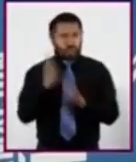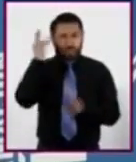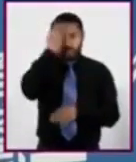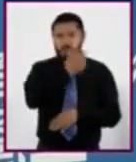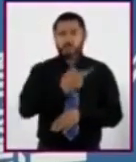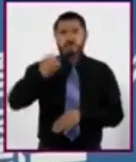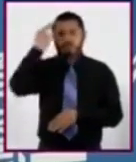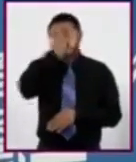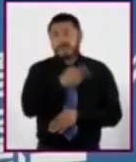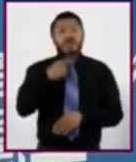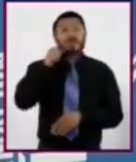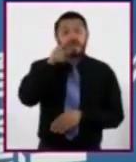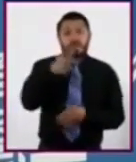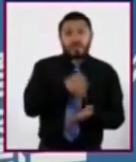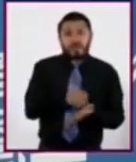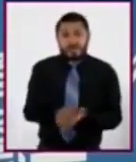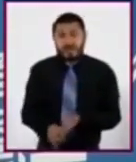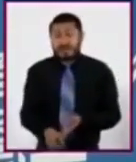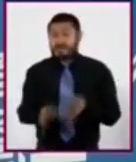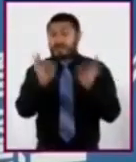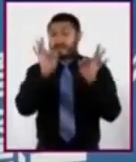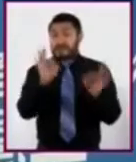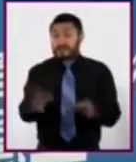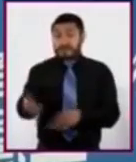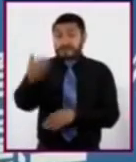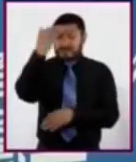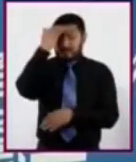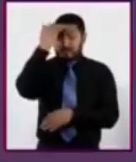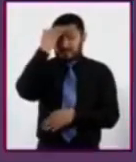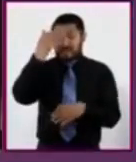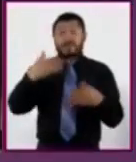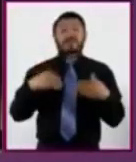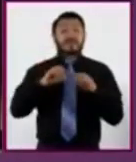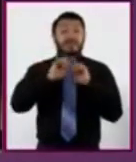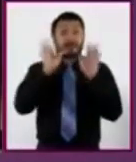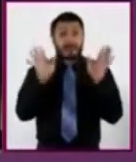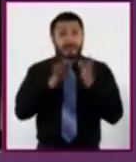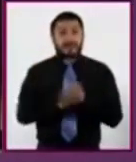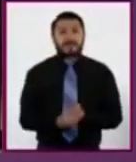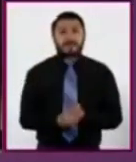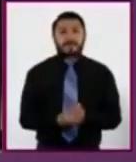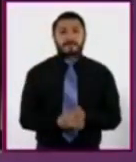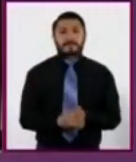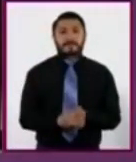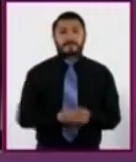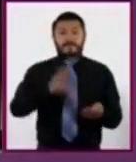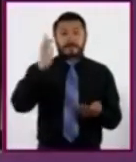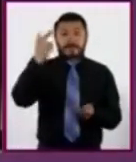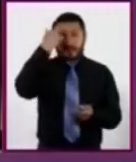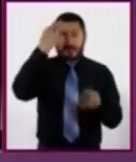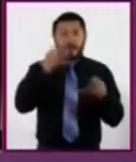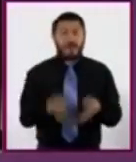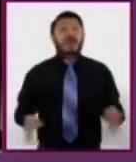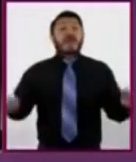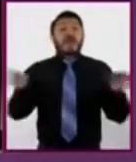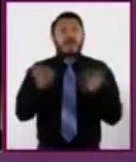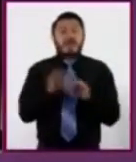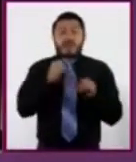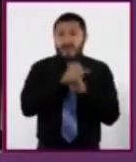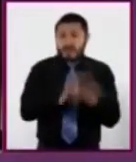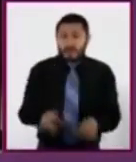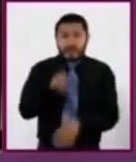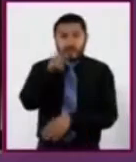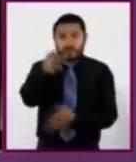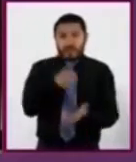tomar decisiones de forma consciente e informada. Recuerda que es importante tener información para tomar